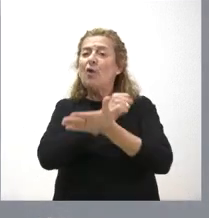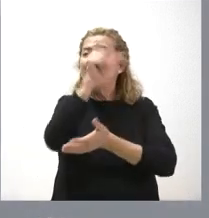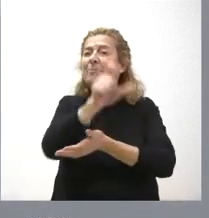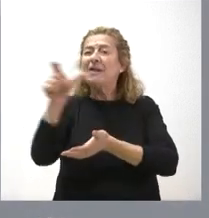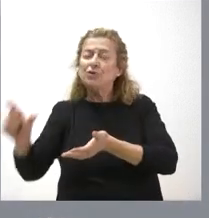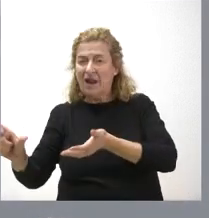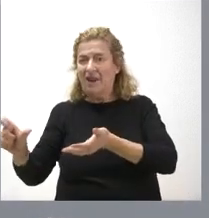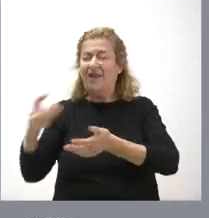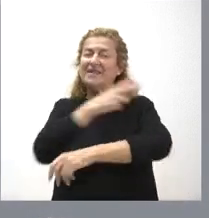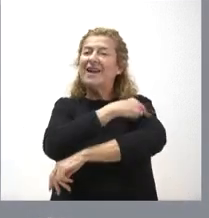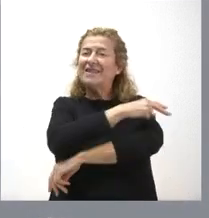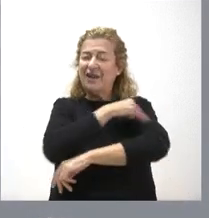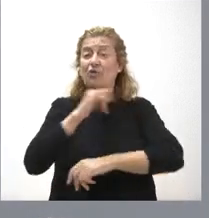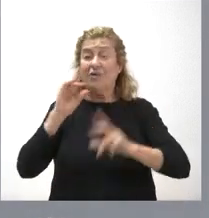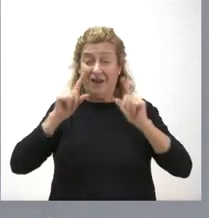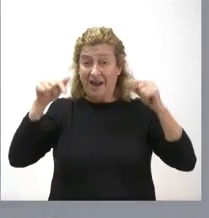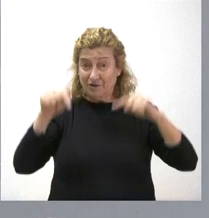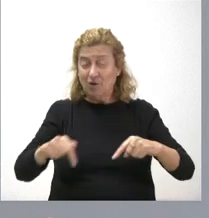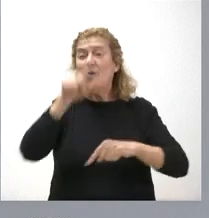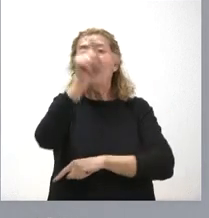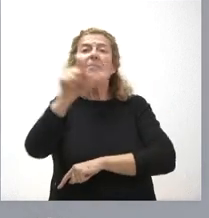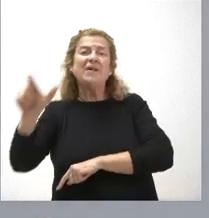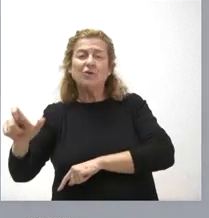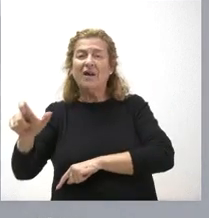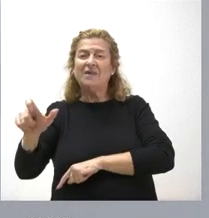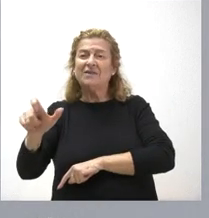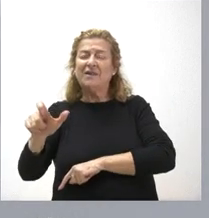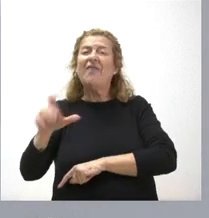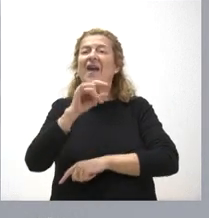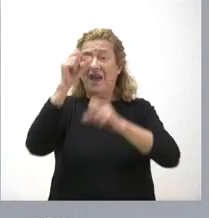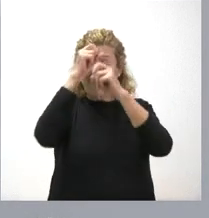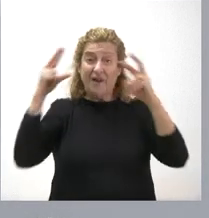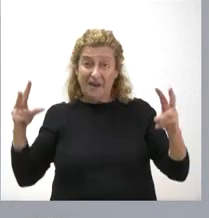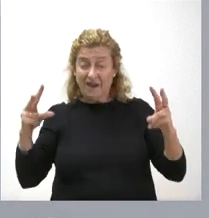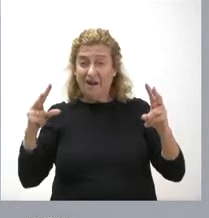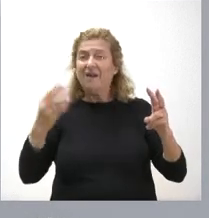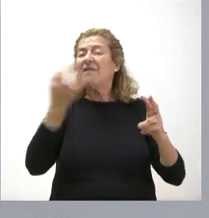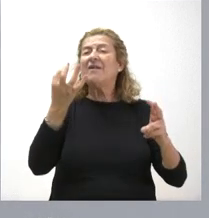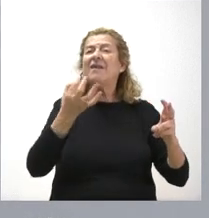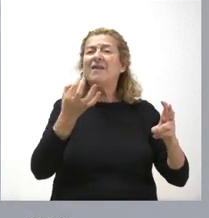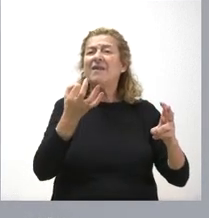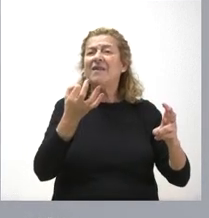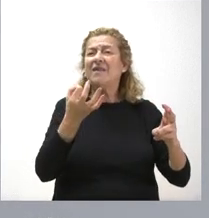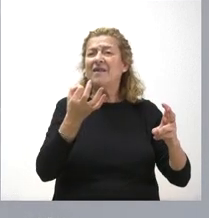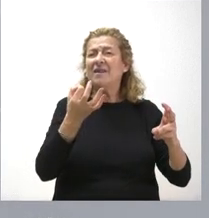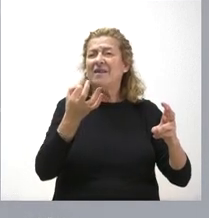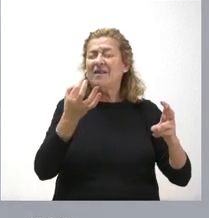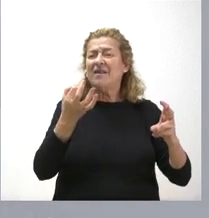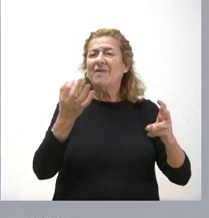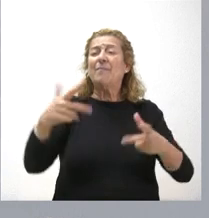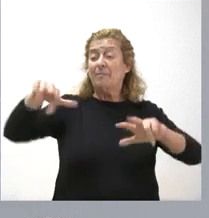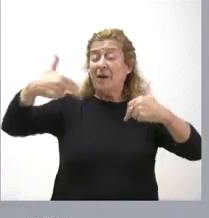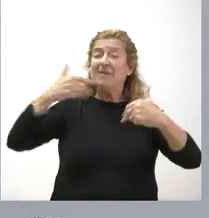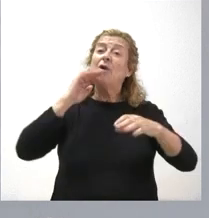sanitario y, en este caso, el personal de enfermería, que es lo que permitirá